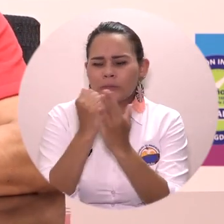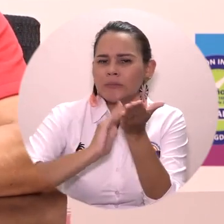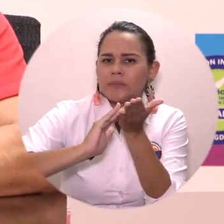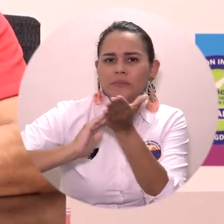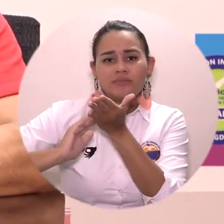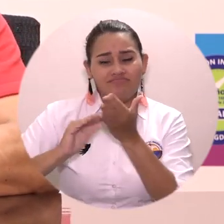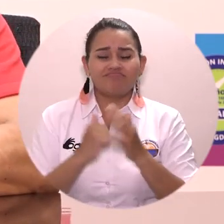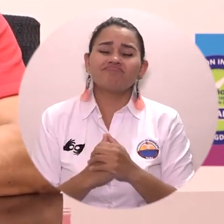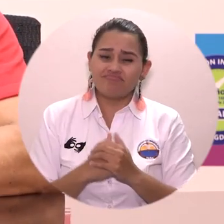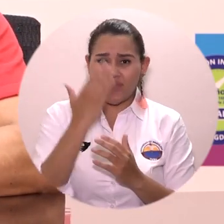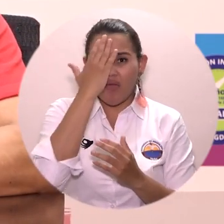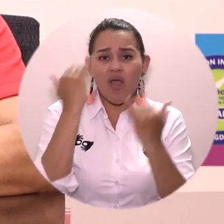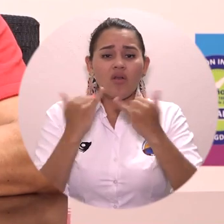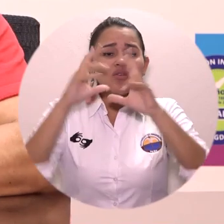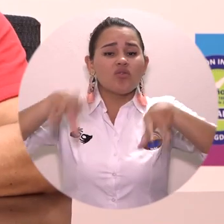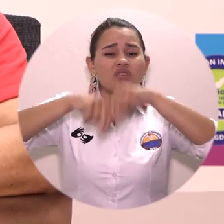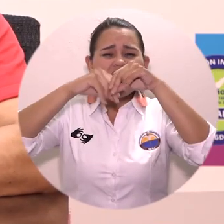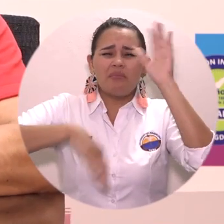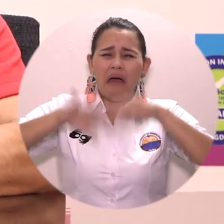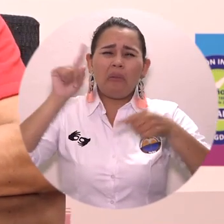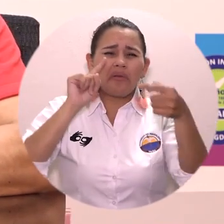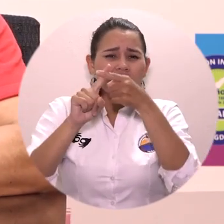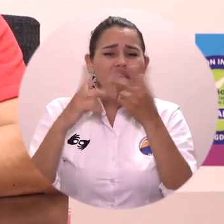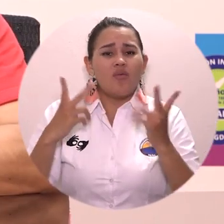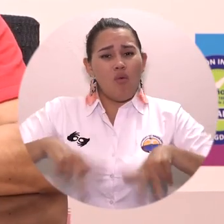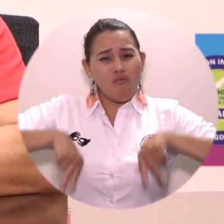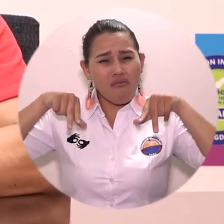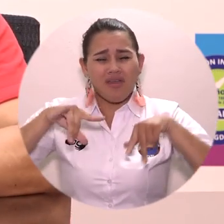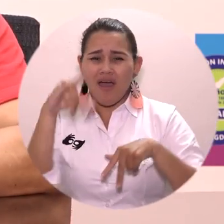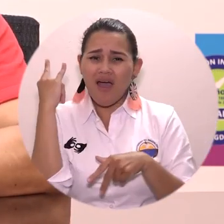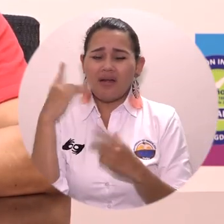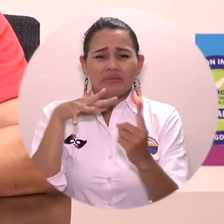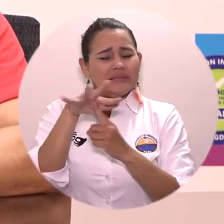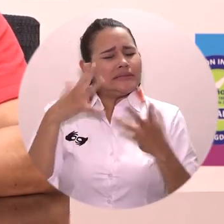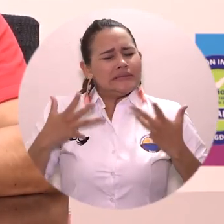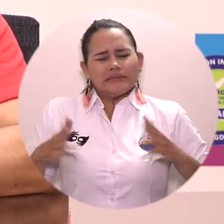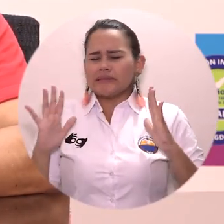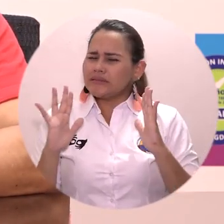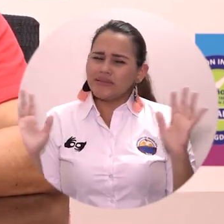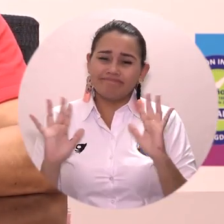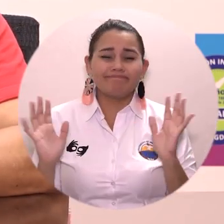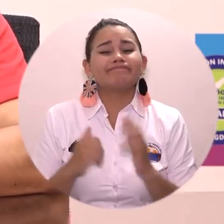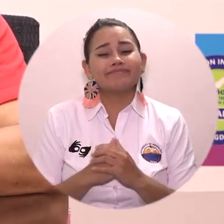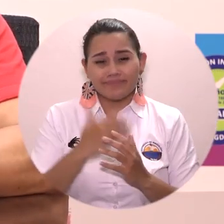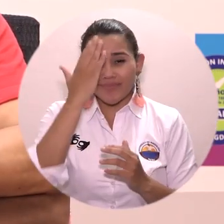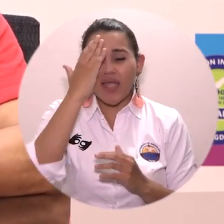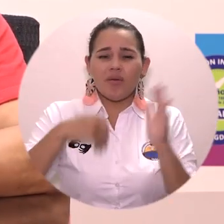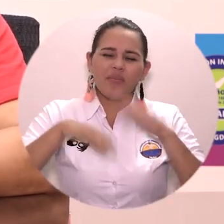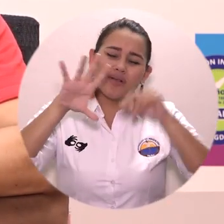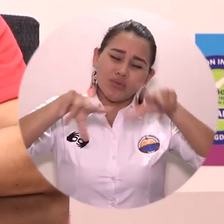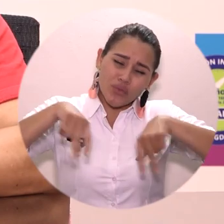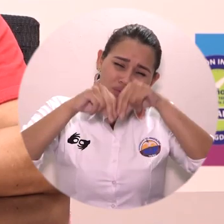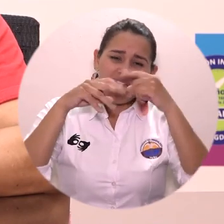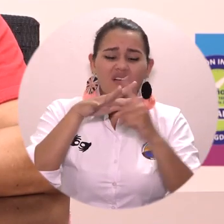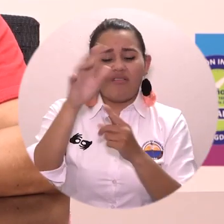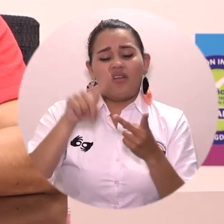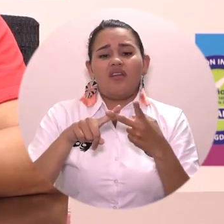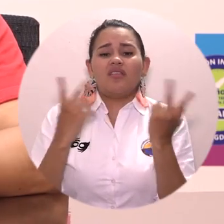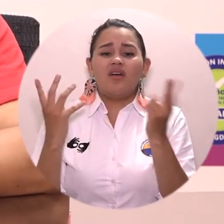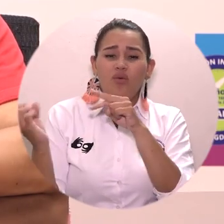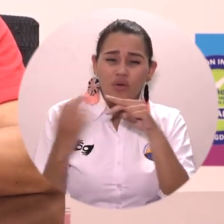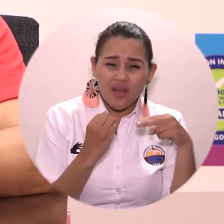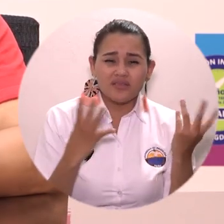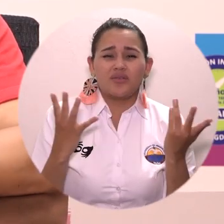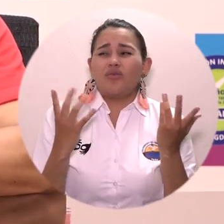contenga una amenaza tan grande contra la vida, contra la integridad, pero que además puede dejar unas secuelas enormes para todo el sistema